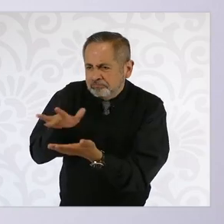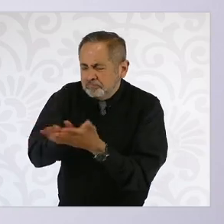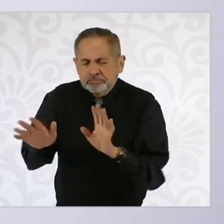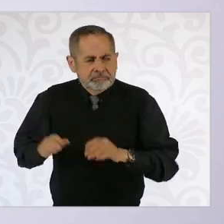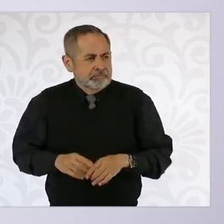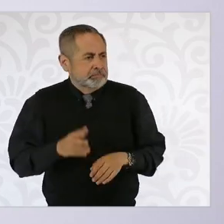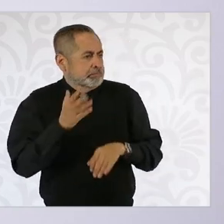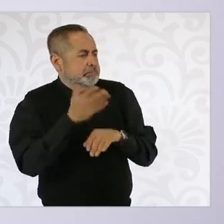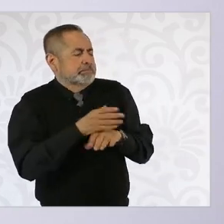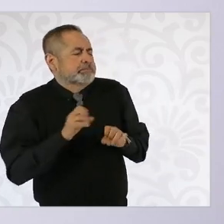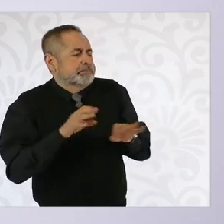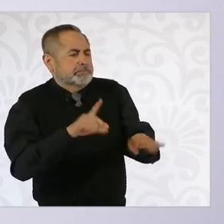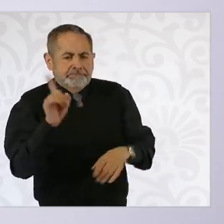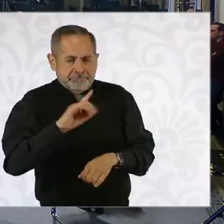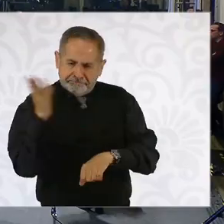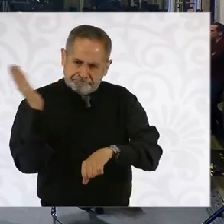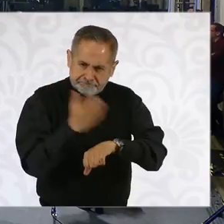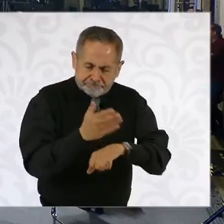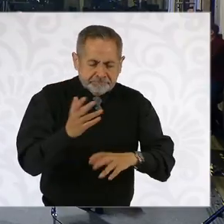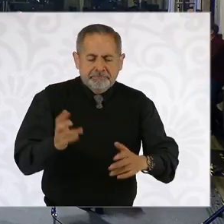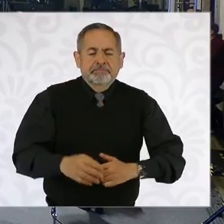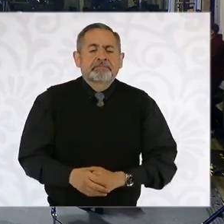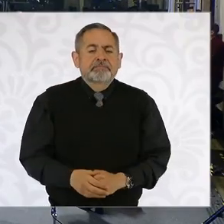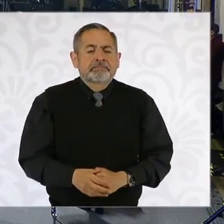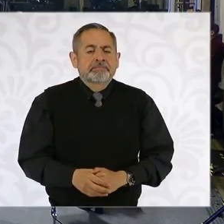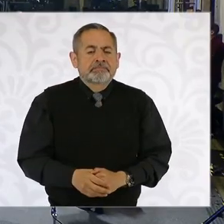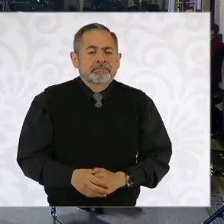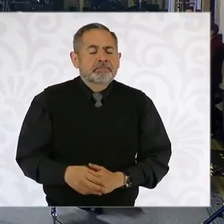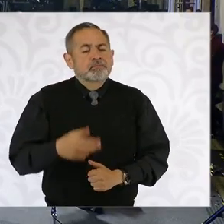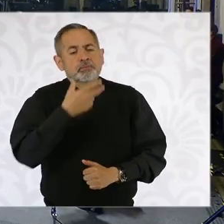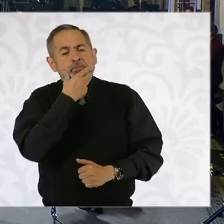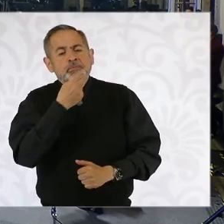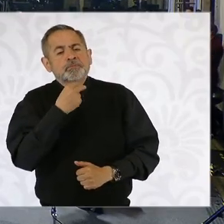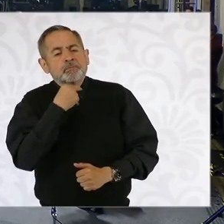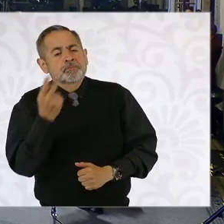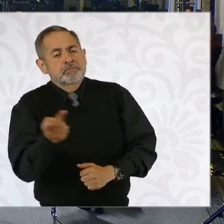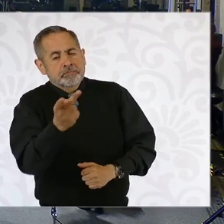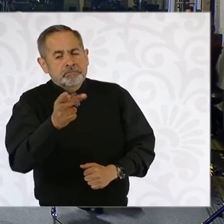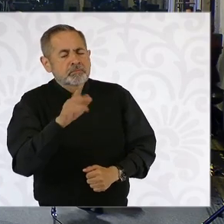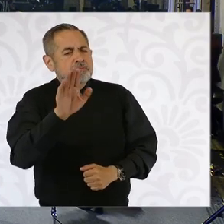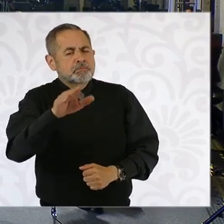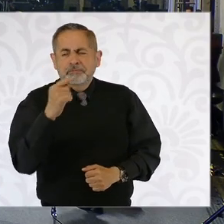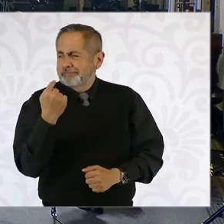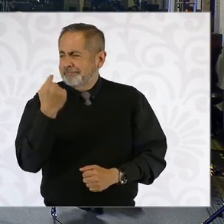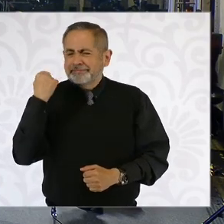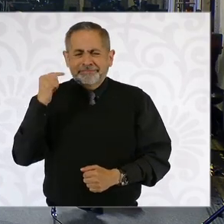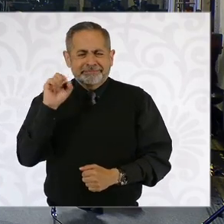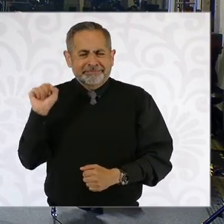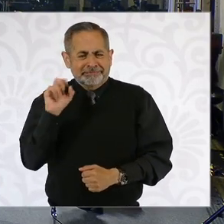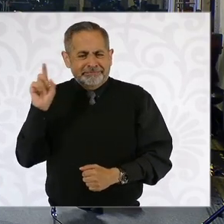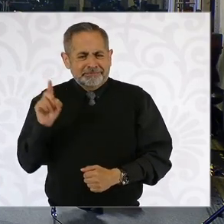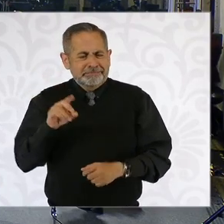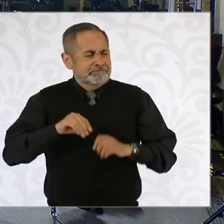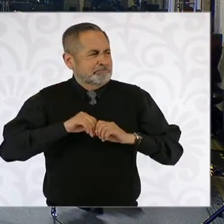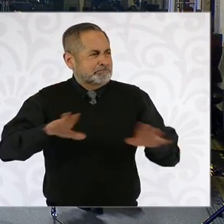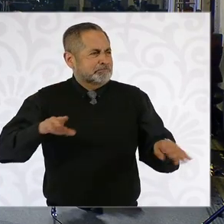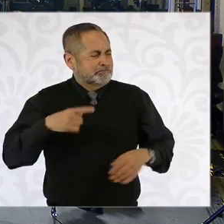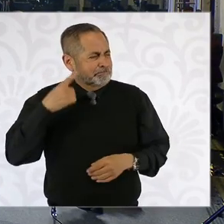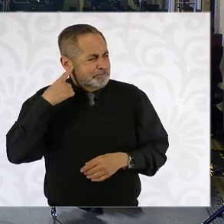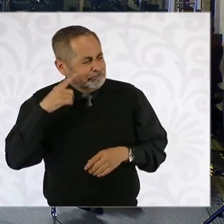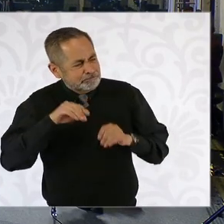impunidad. Y siguiendo en el mismo tema, este fin de semana también trascendió un